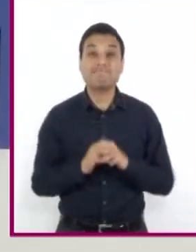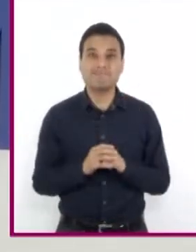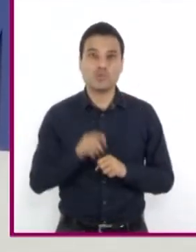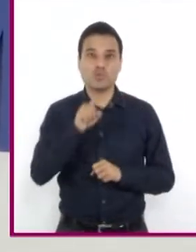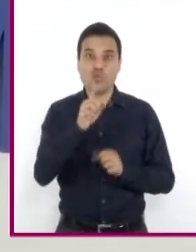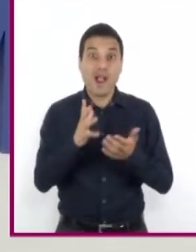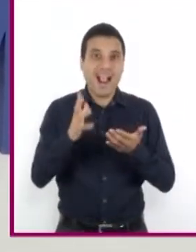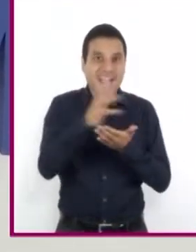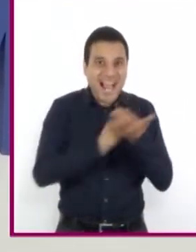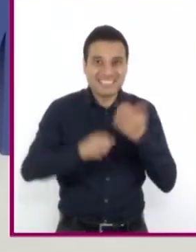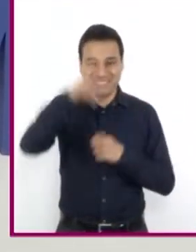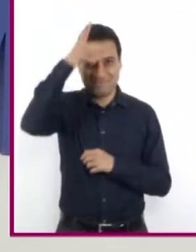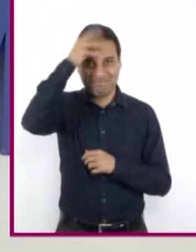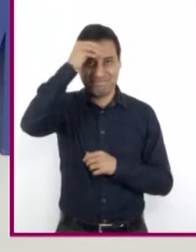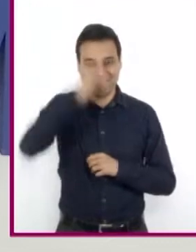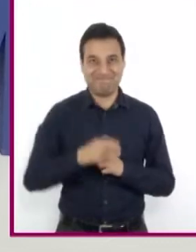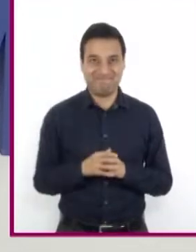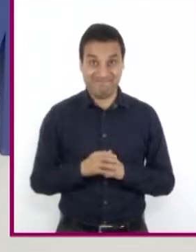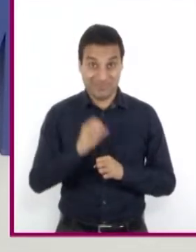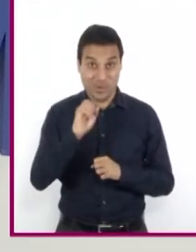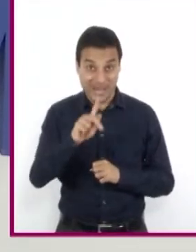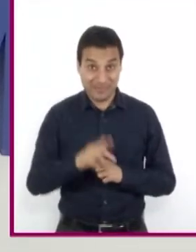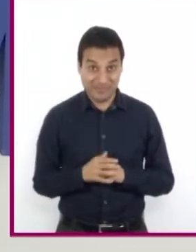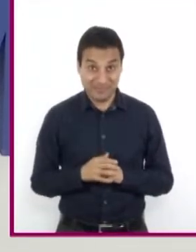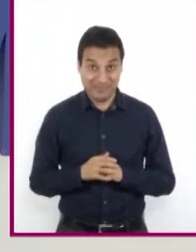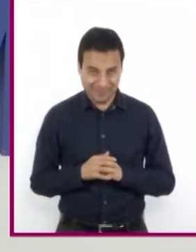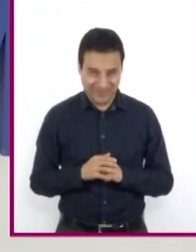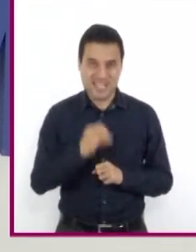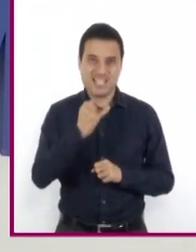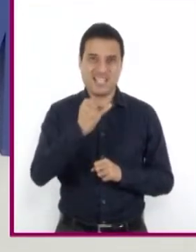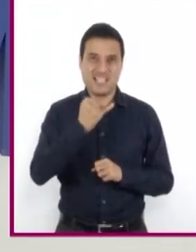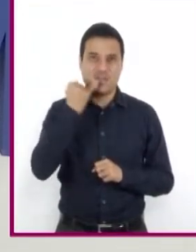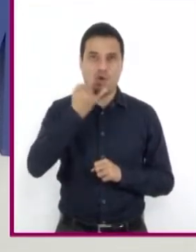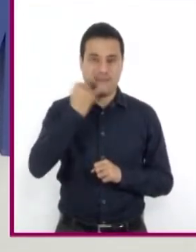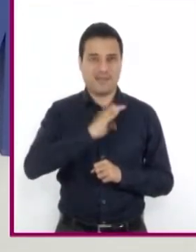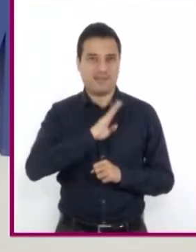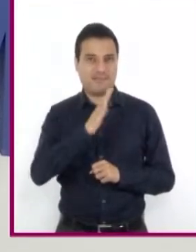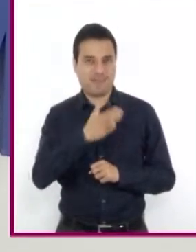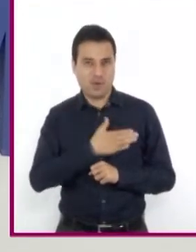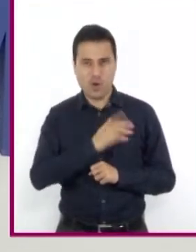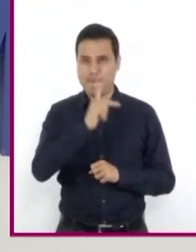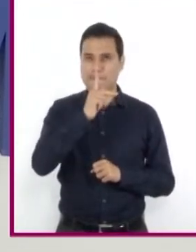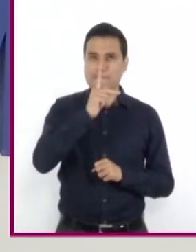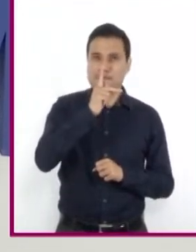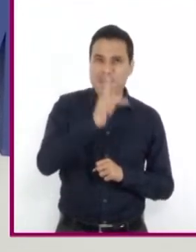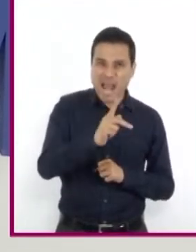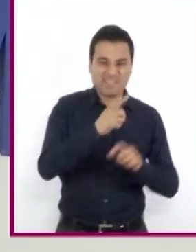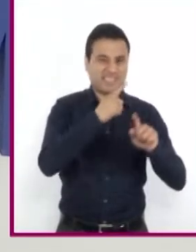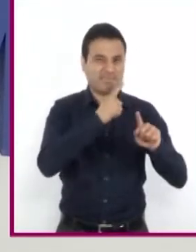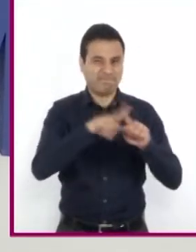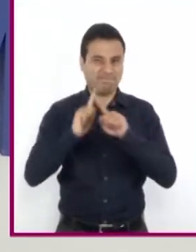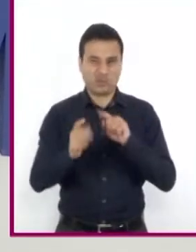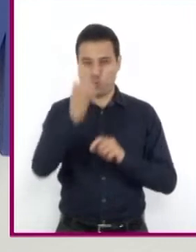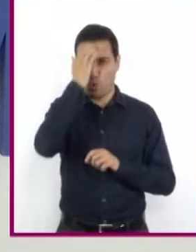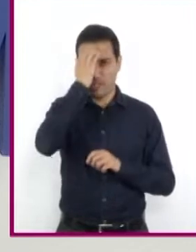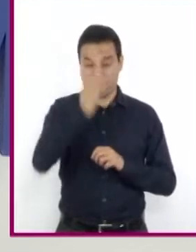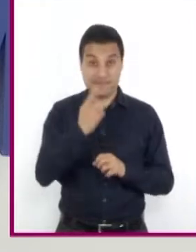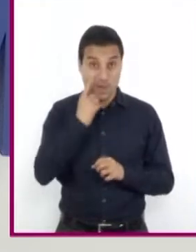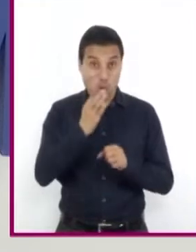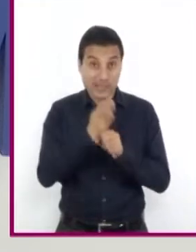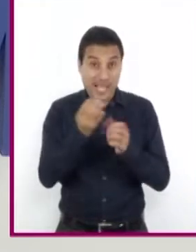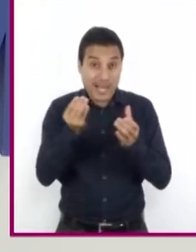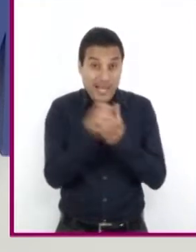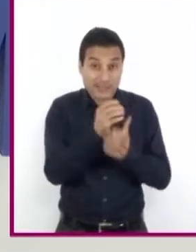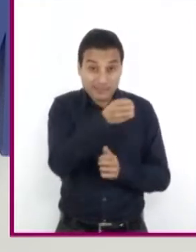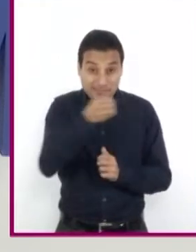distintas maneras de nombrar algunas cosas que ya conocemos. Recuerden que todo lo que vean en esta sesión